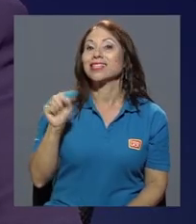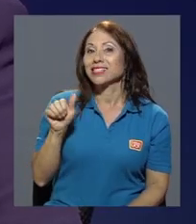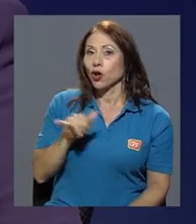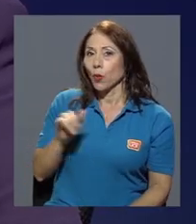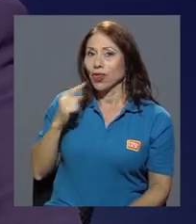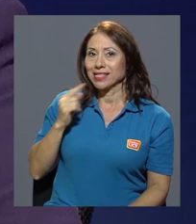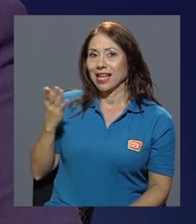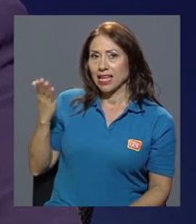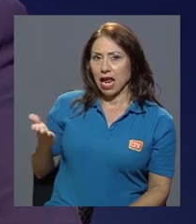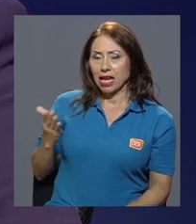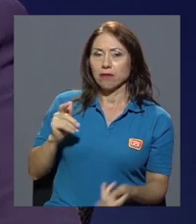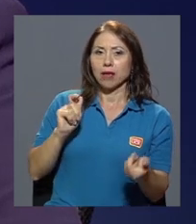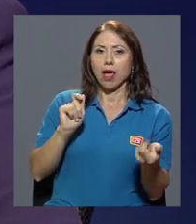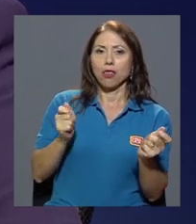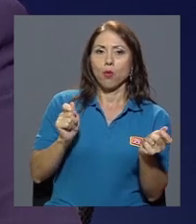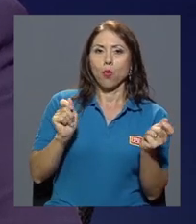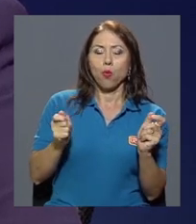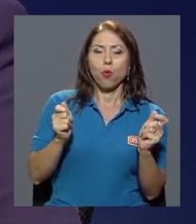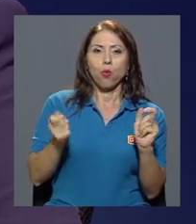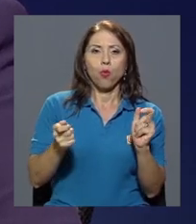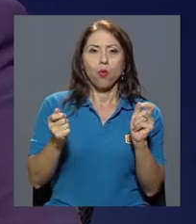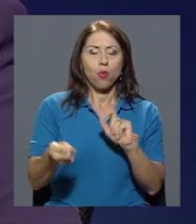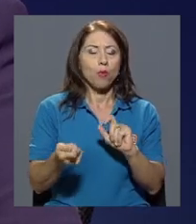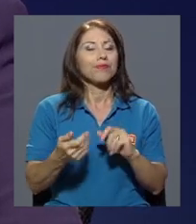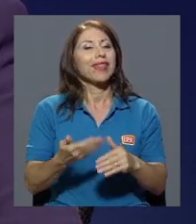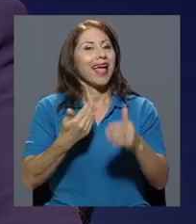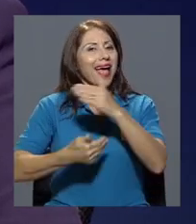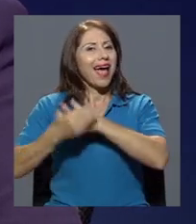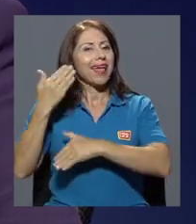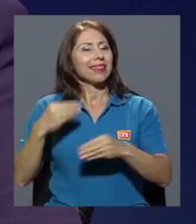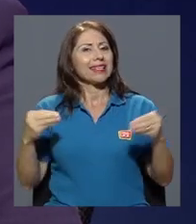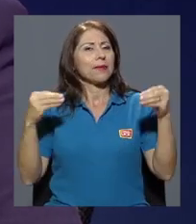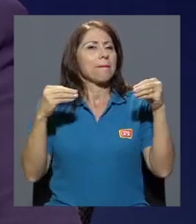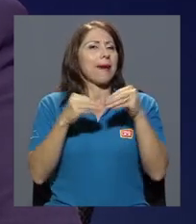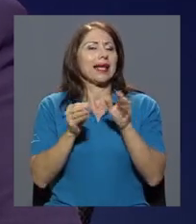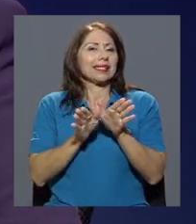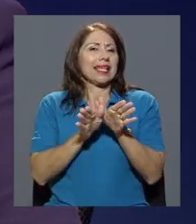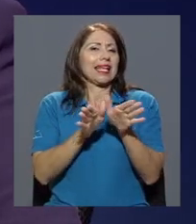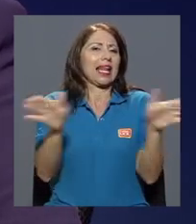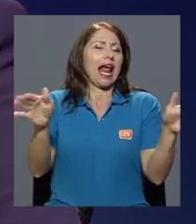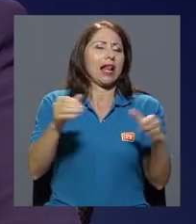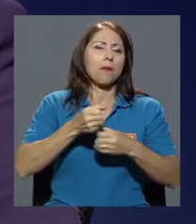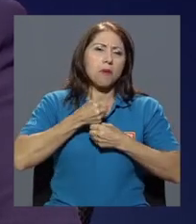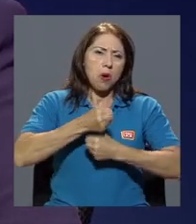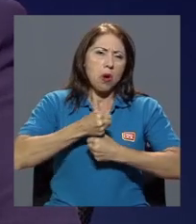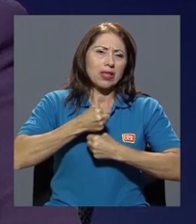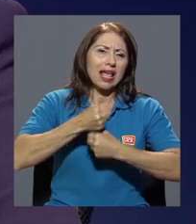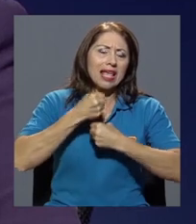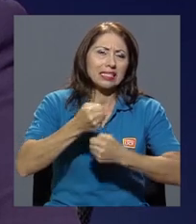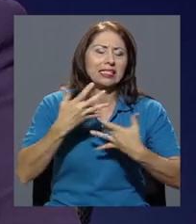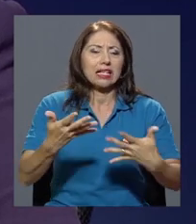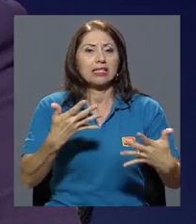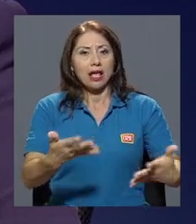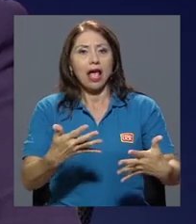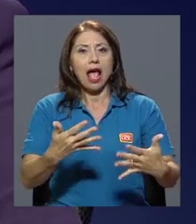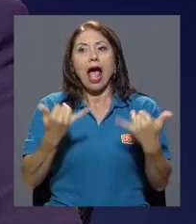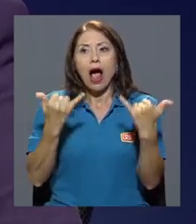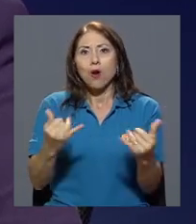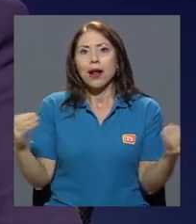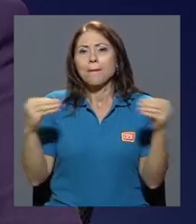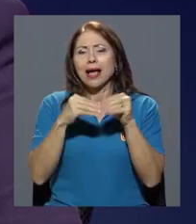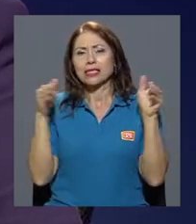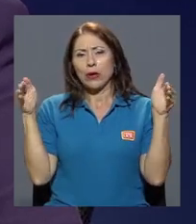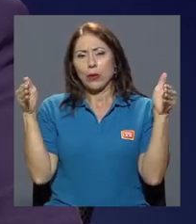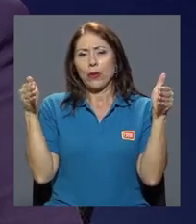Ileana, ¿verdad? De esta represión más masiva a las protestas, a las manifestaciones, a algo más sistemático.